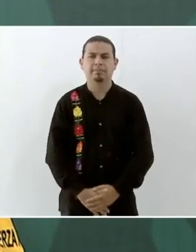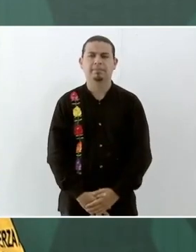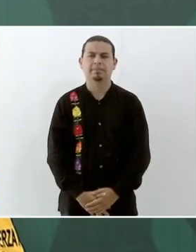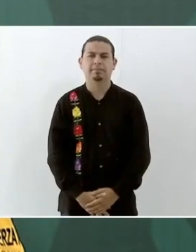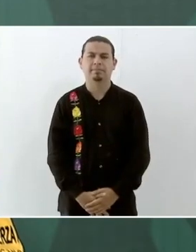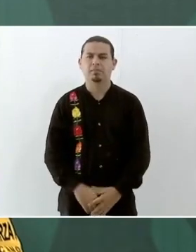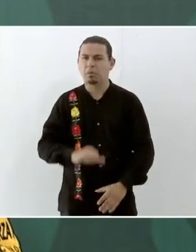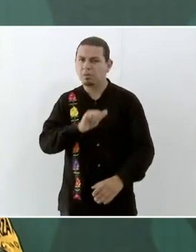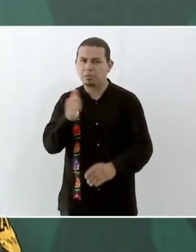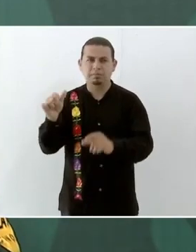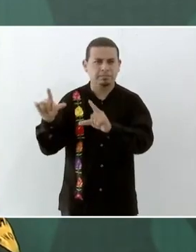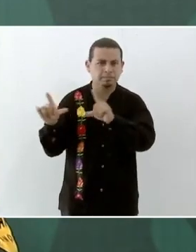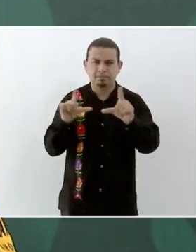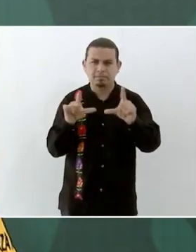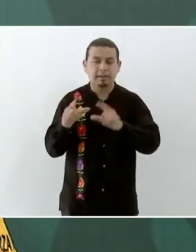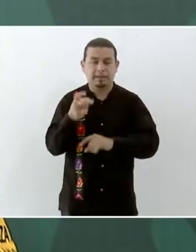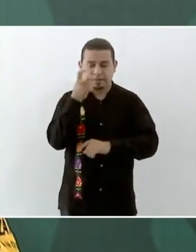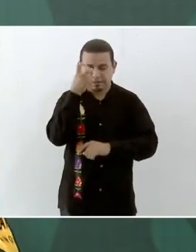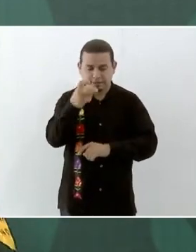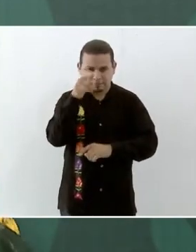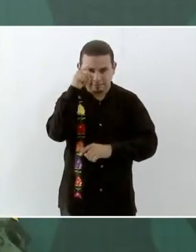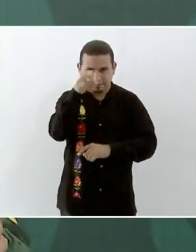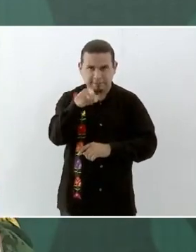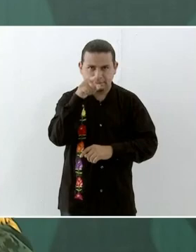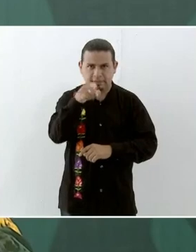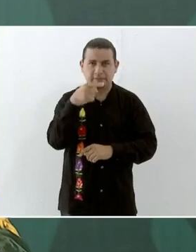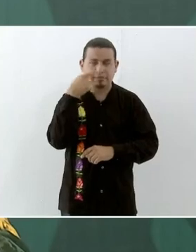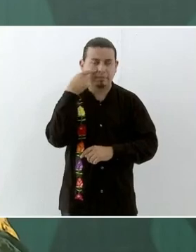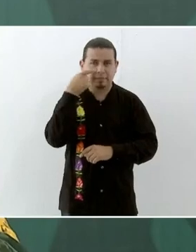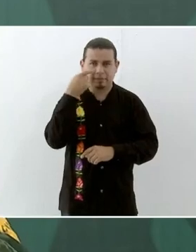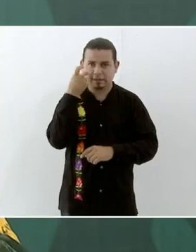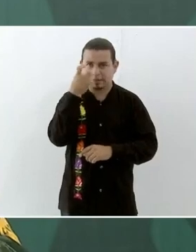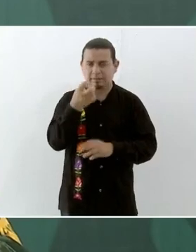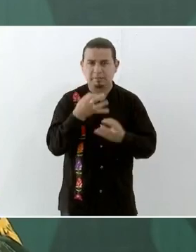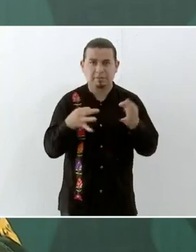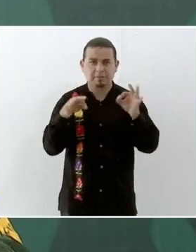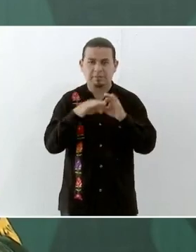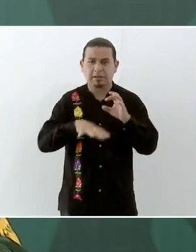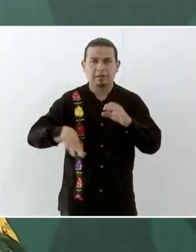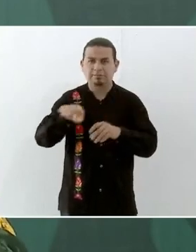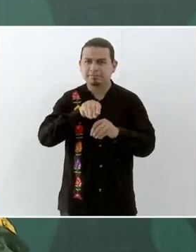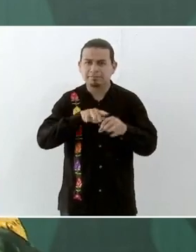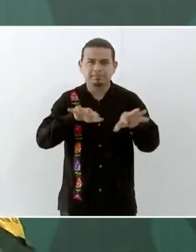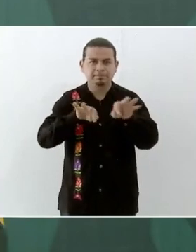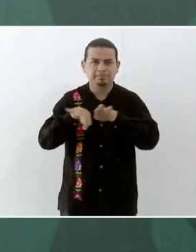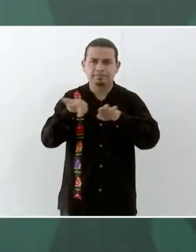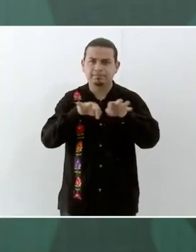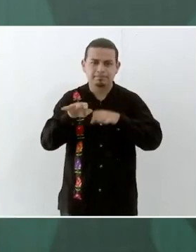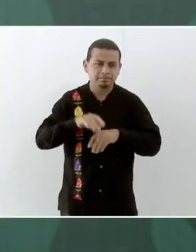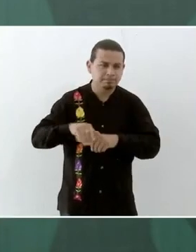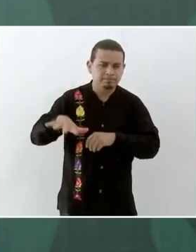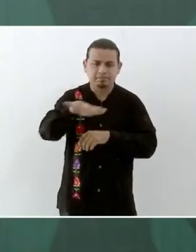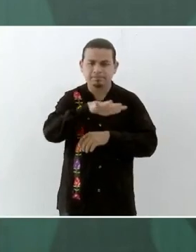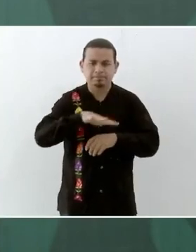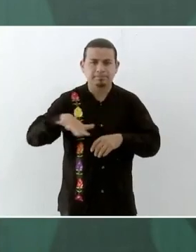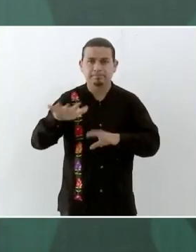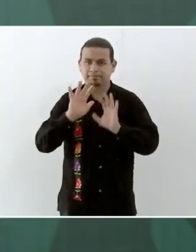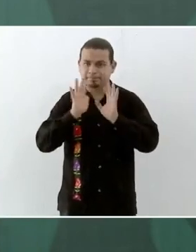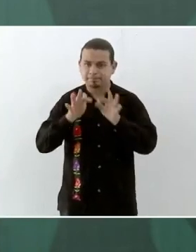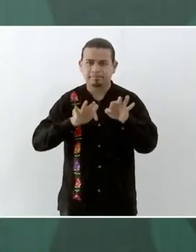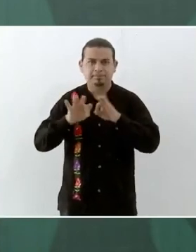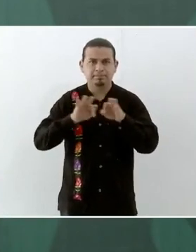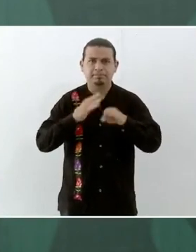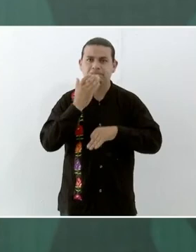La siguiente. Ahí, en cuanto al despliegue de la fuerza, todo lo que se ha utilizado